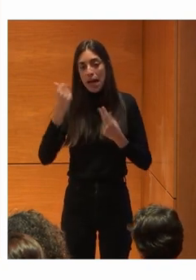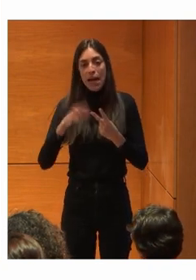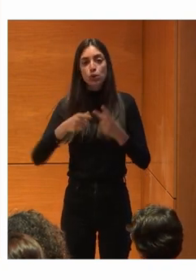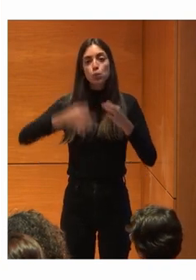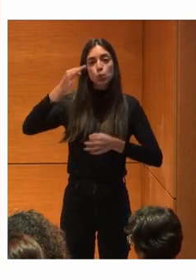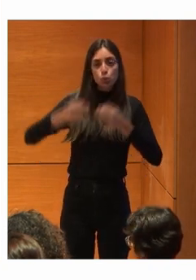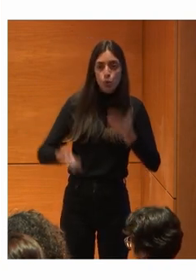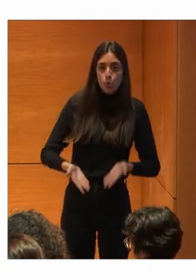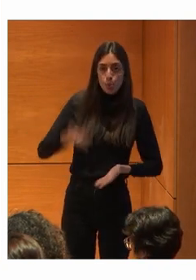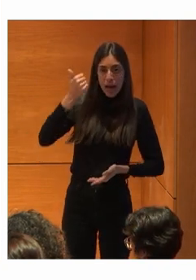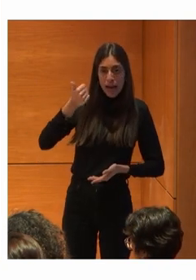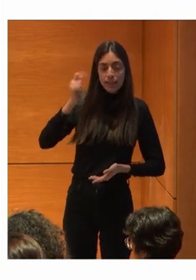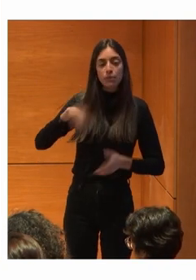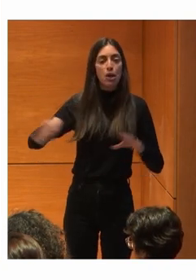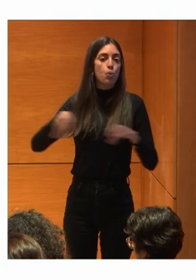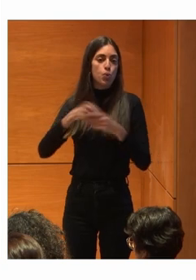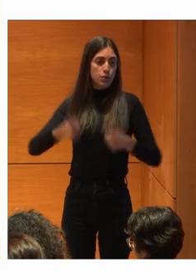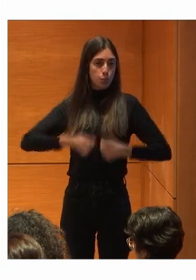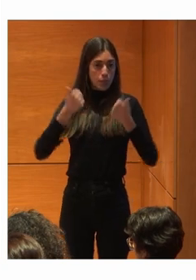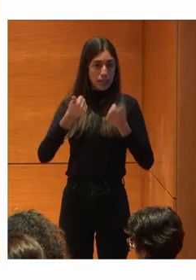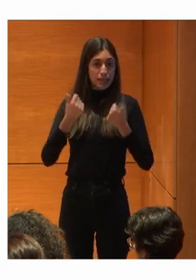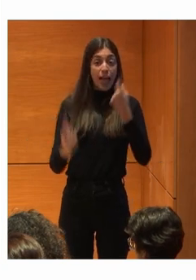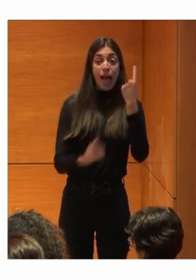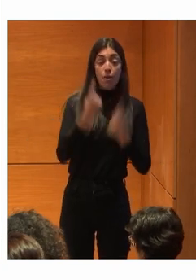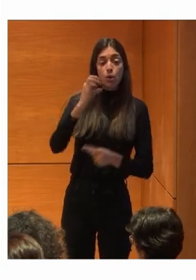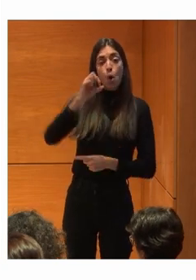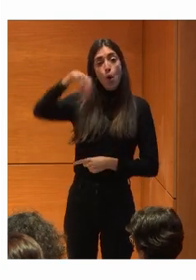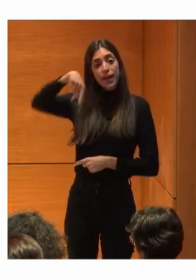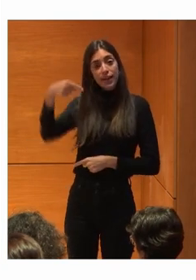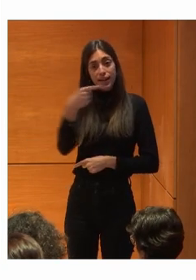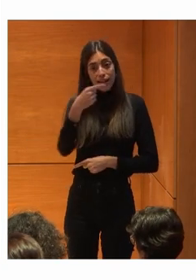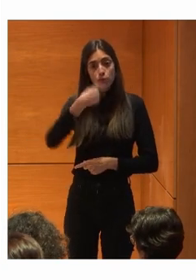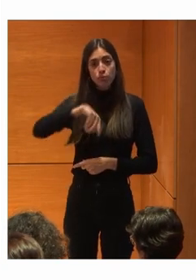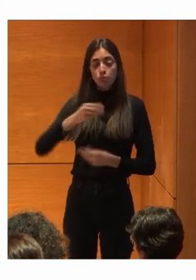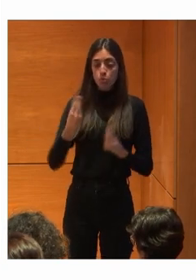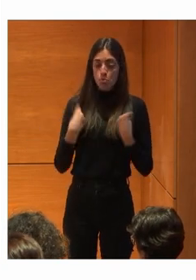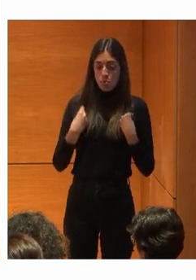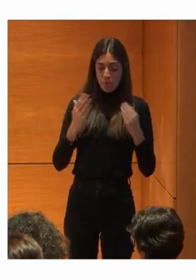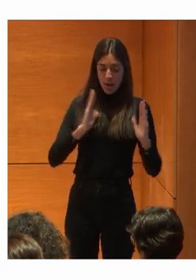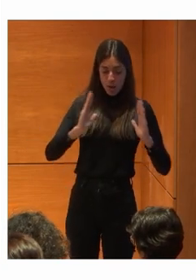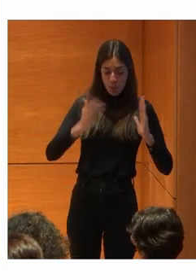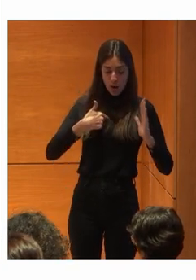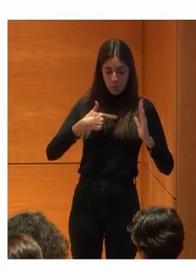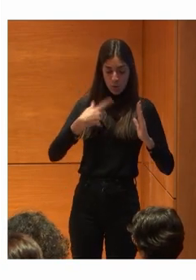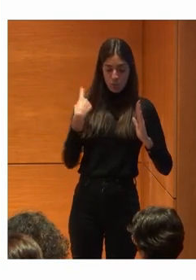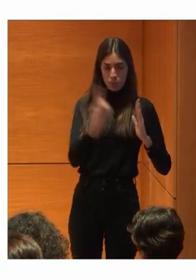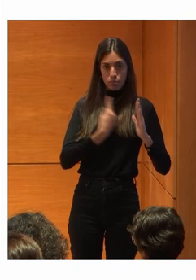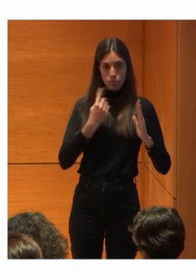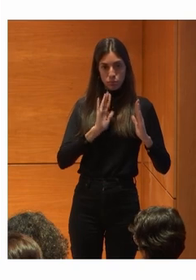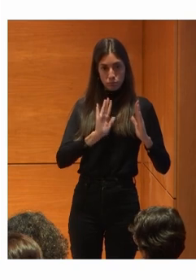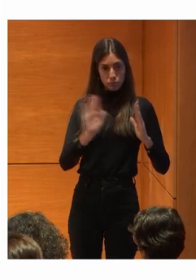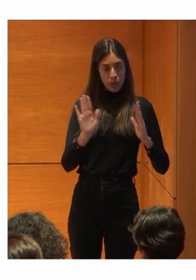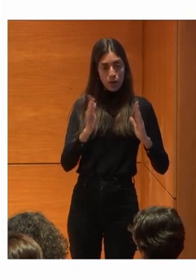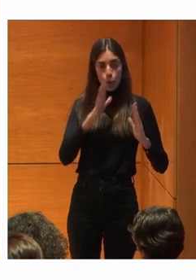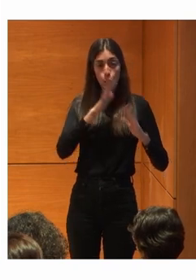inclusivo Y en ocasiones Las ONGs Hemos vivido En nuestra isla La administración